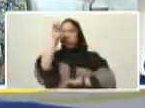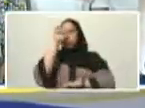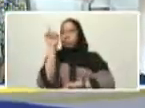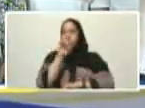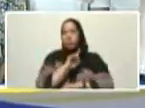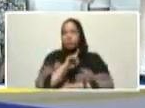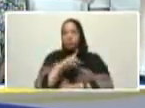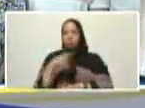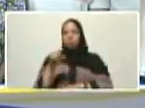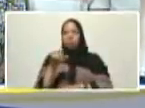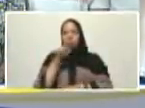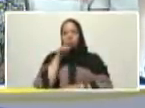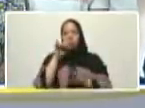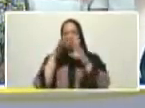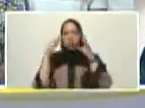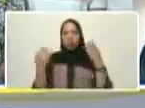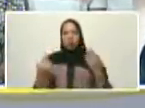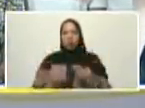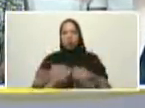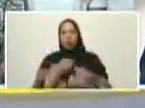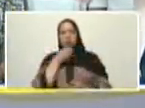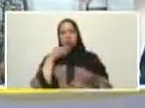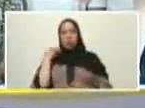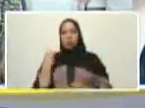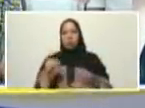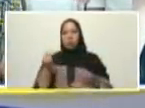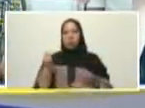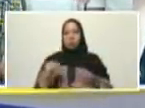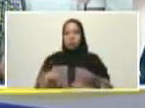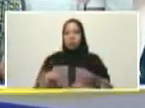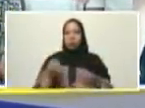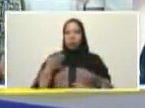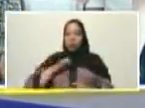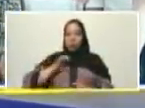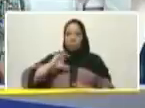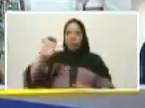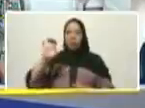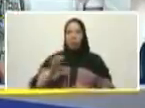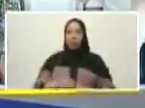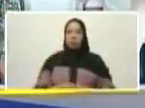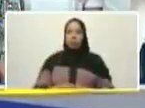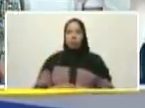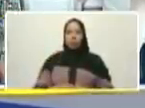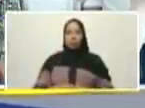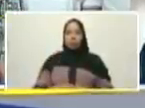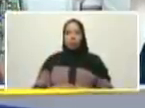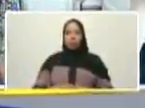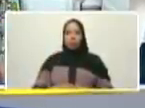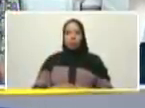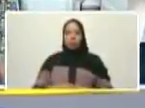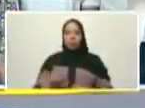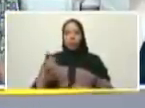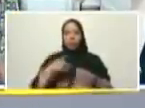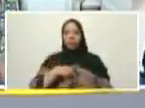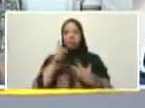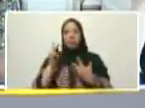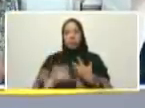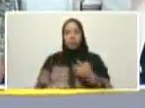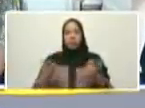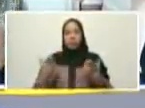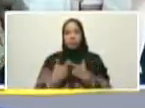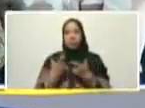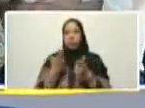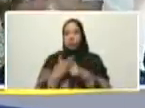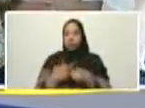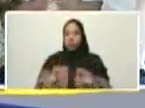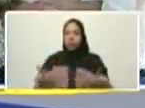Miguel la juventud tendrá patria patria próspera libre